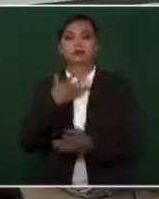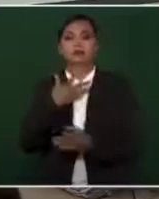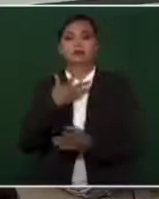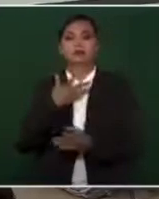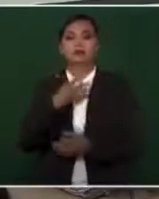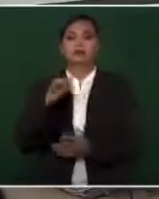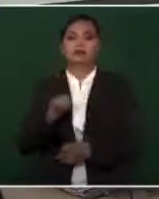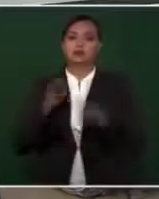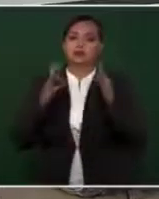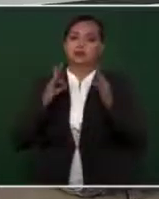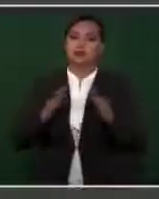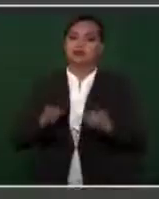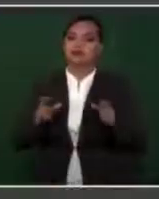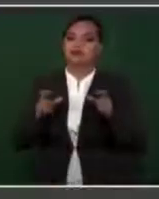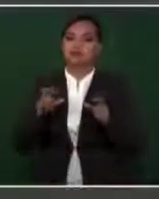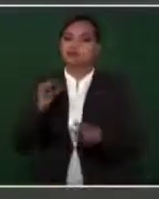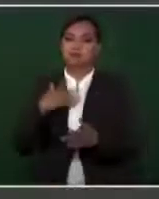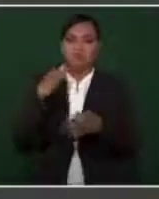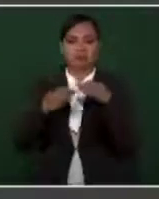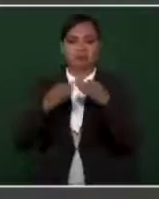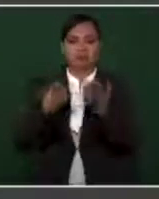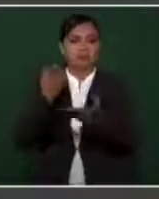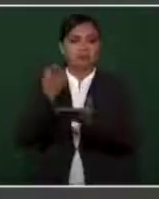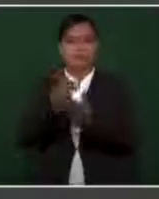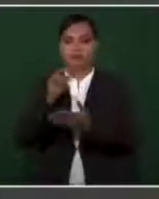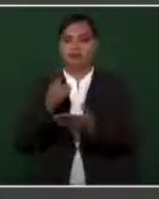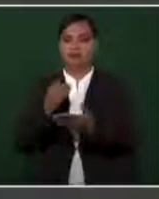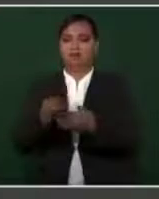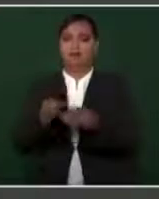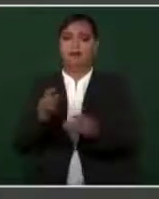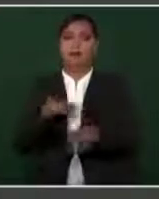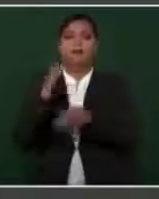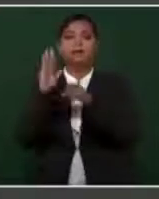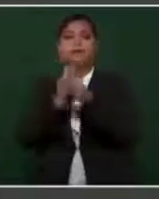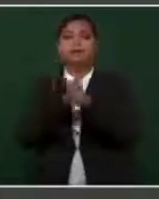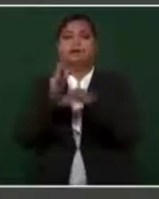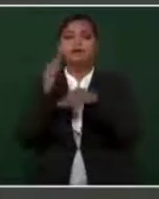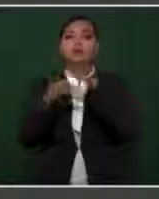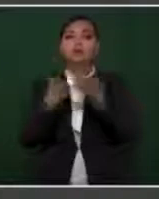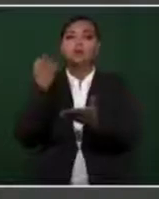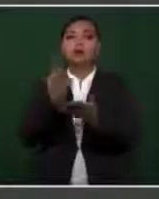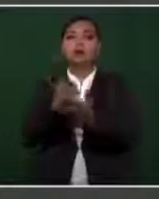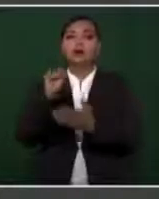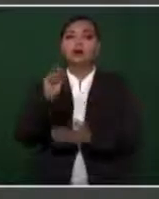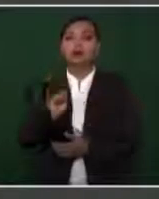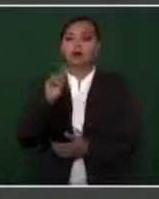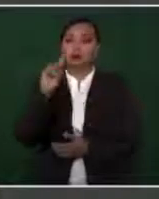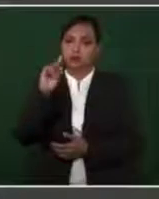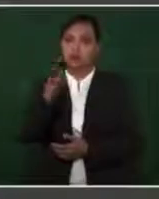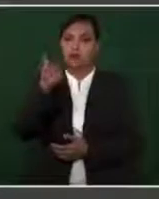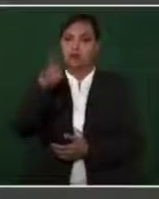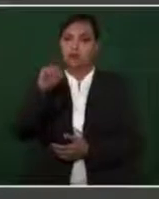de que no les va a faltar su sueldo y su aguinaldo. Se va a